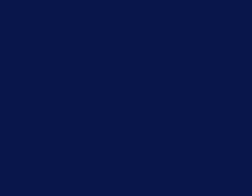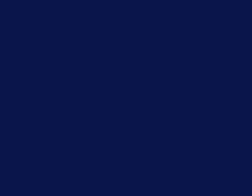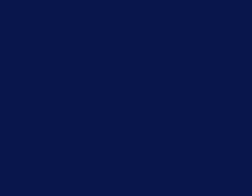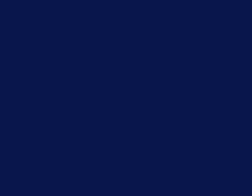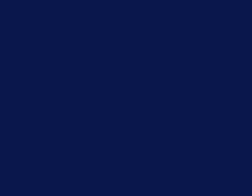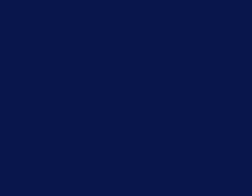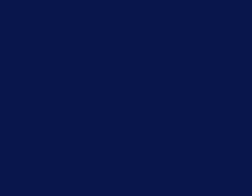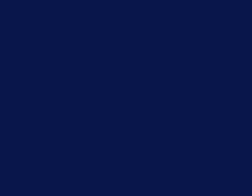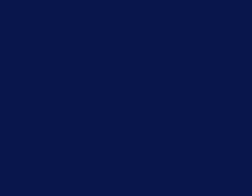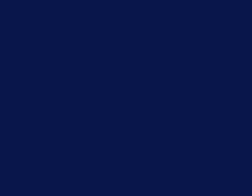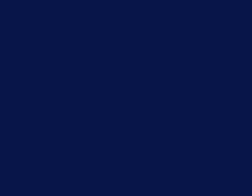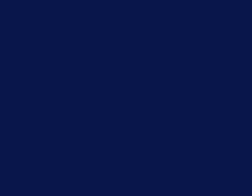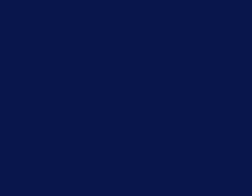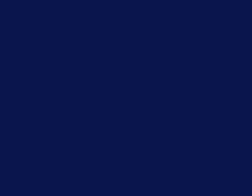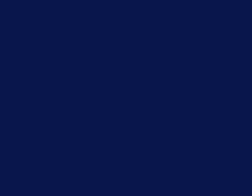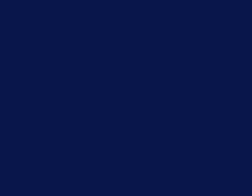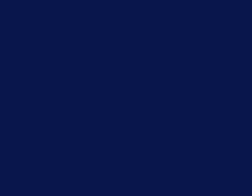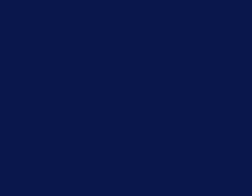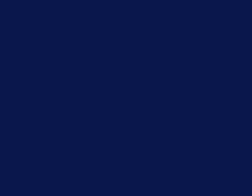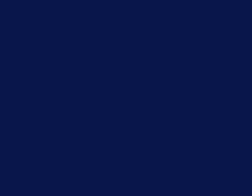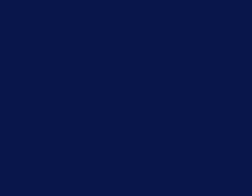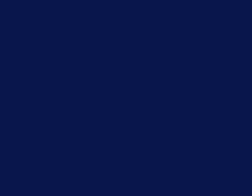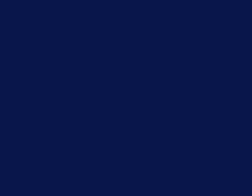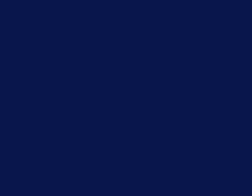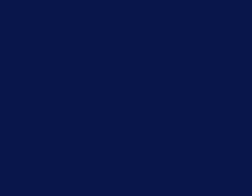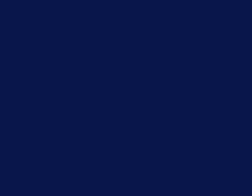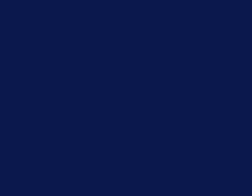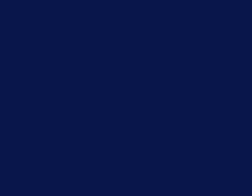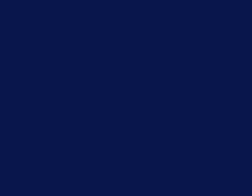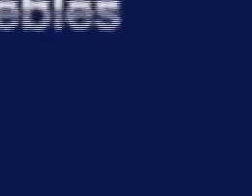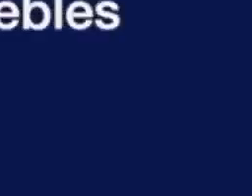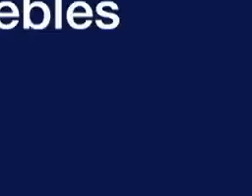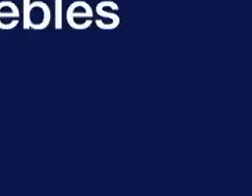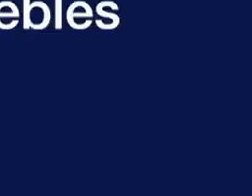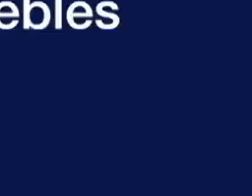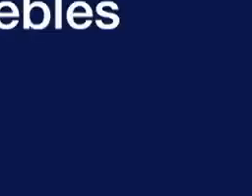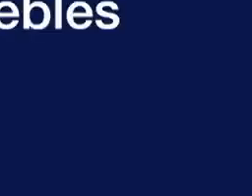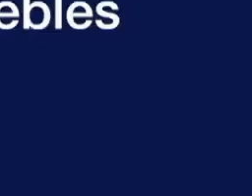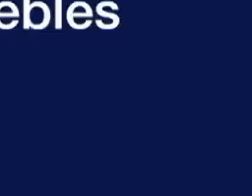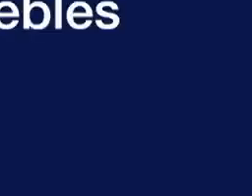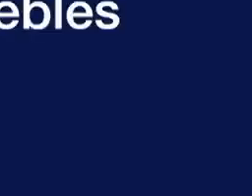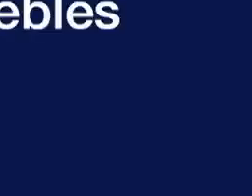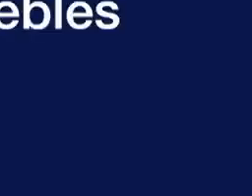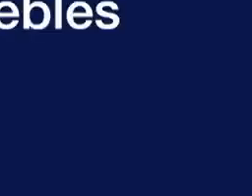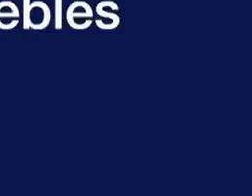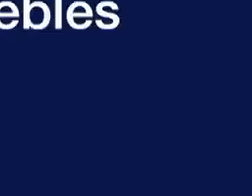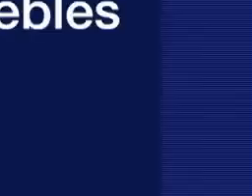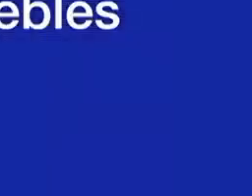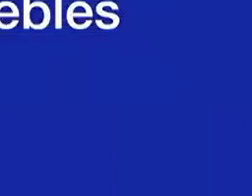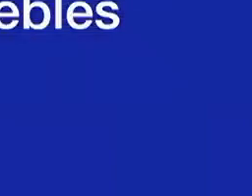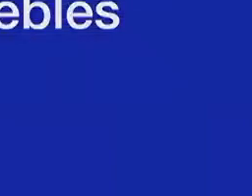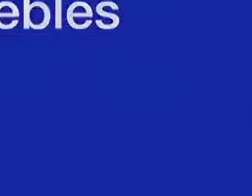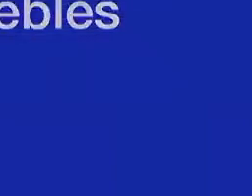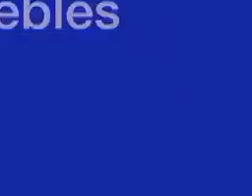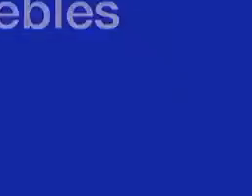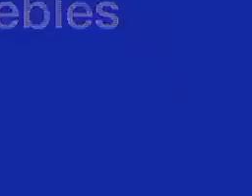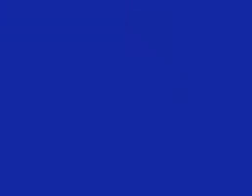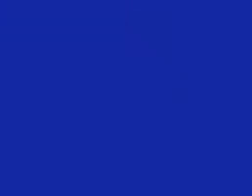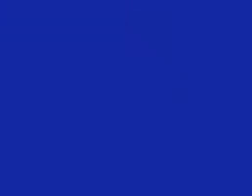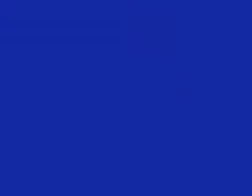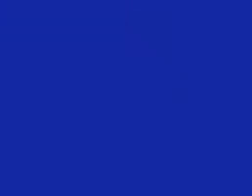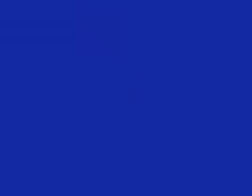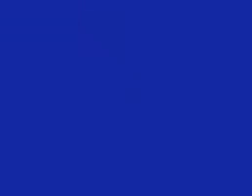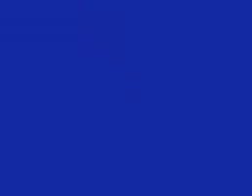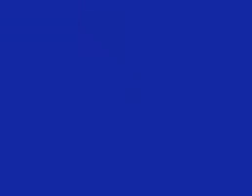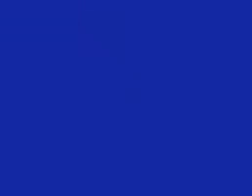Constitución Política de la República de Nicaragua. Se garantiza el derecho de propiedad privada de los bienes muebles e inmuebles